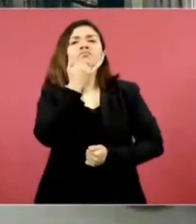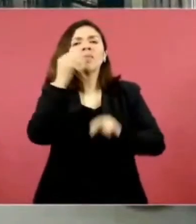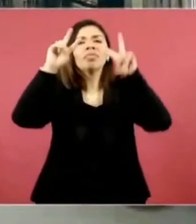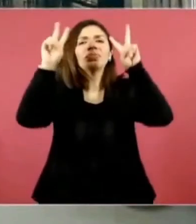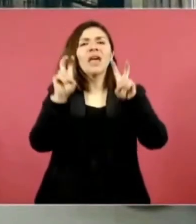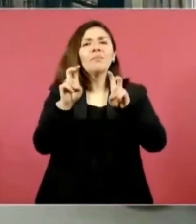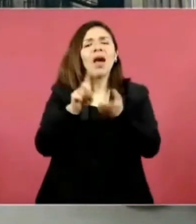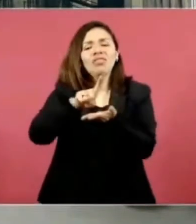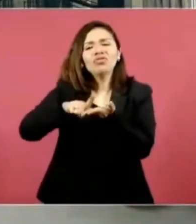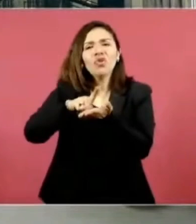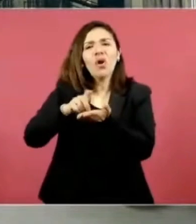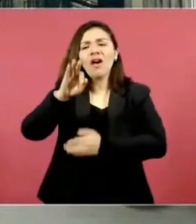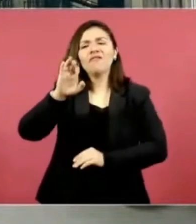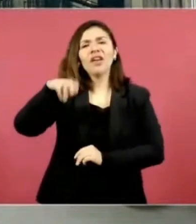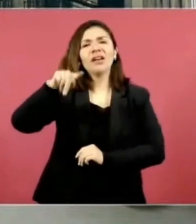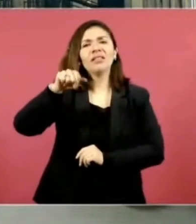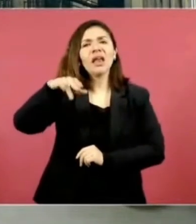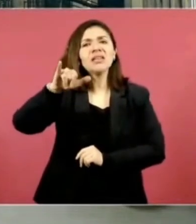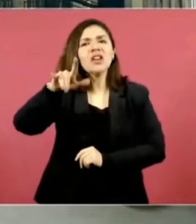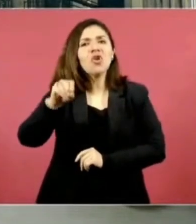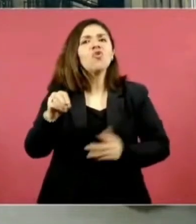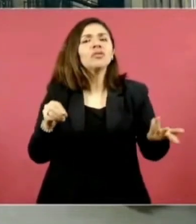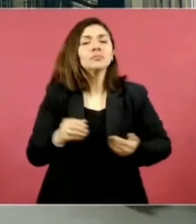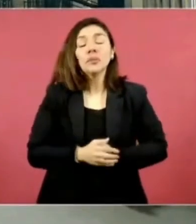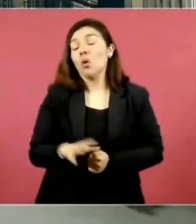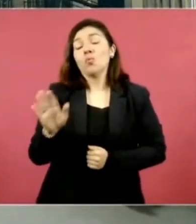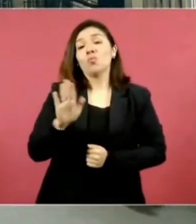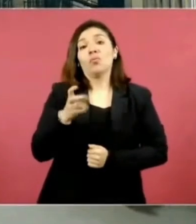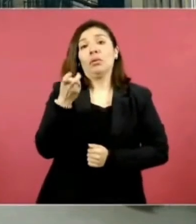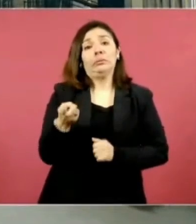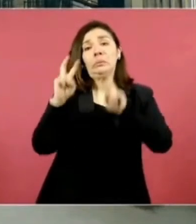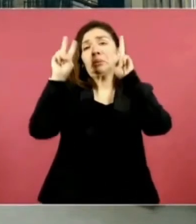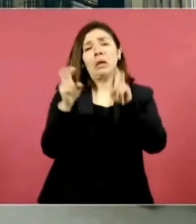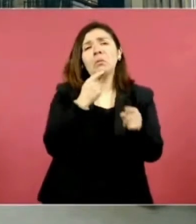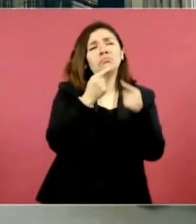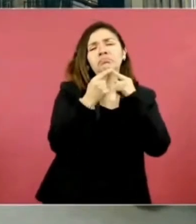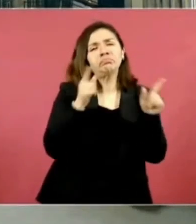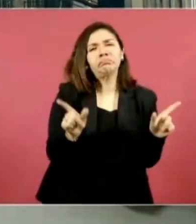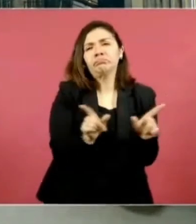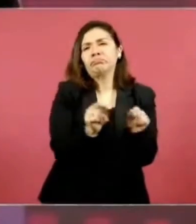adicciones? Casi no, casi no,